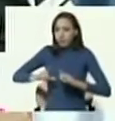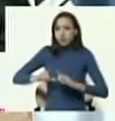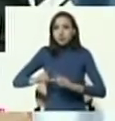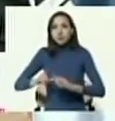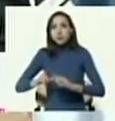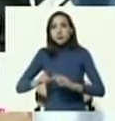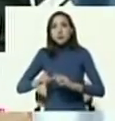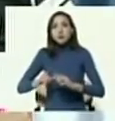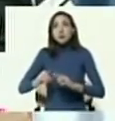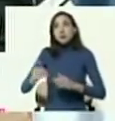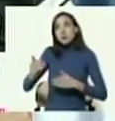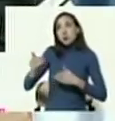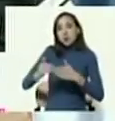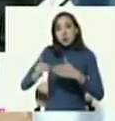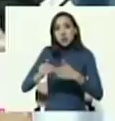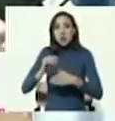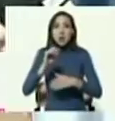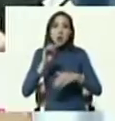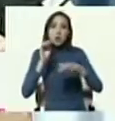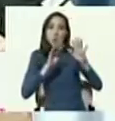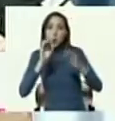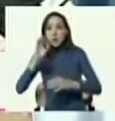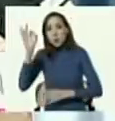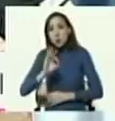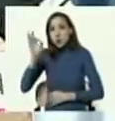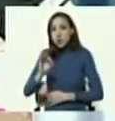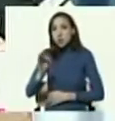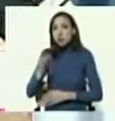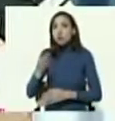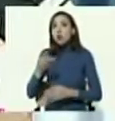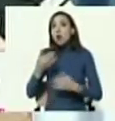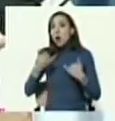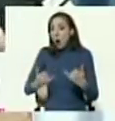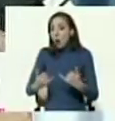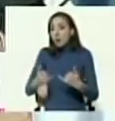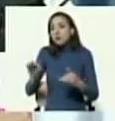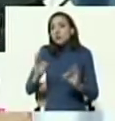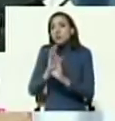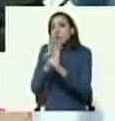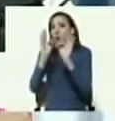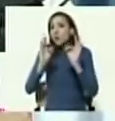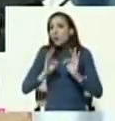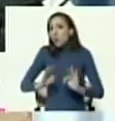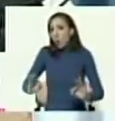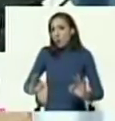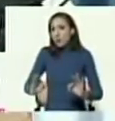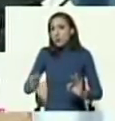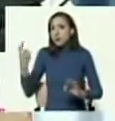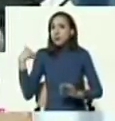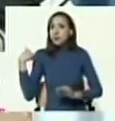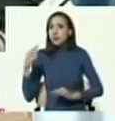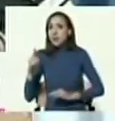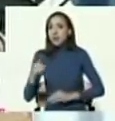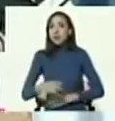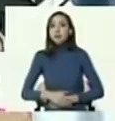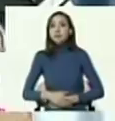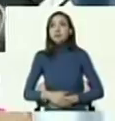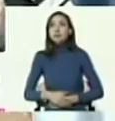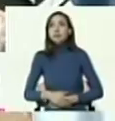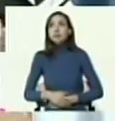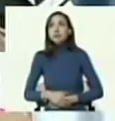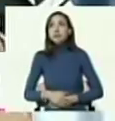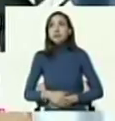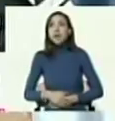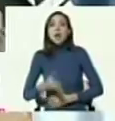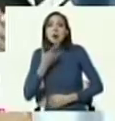cerca del 90% del producto. Obviamente esta modalidad tiene como consecuencia